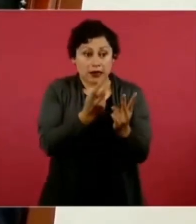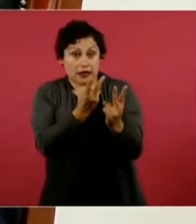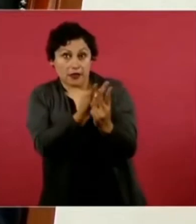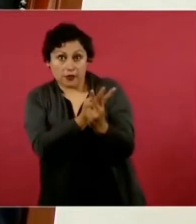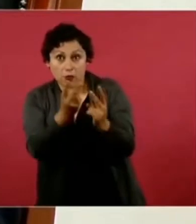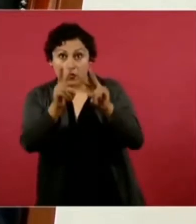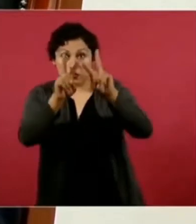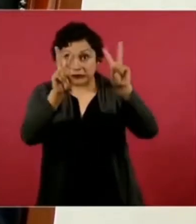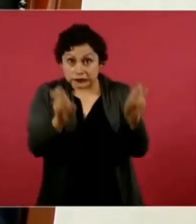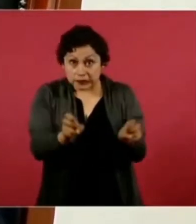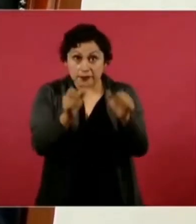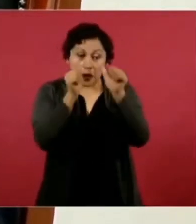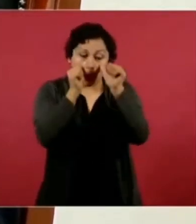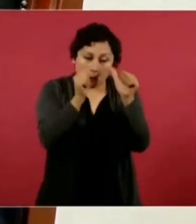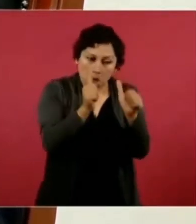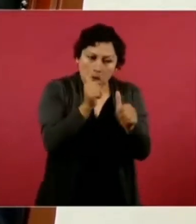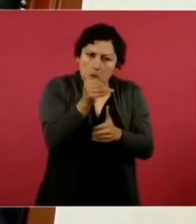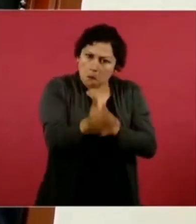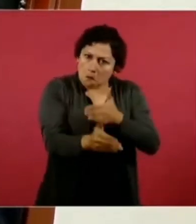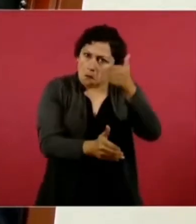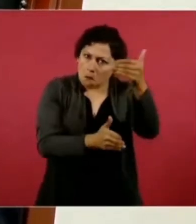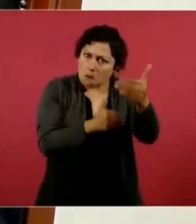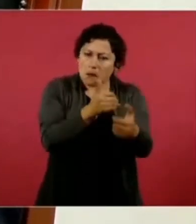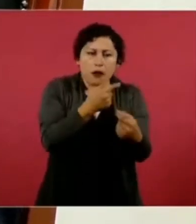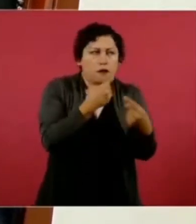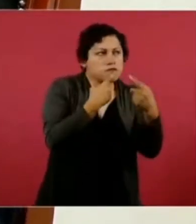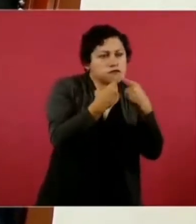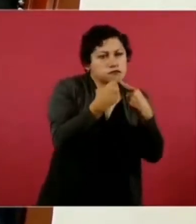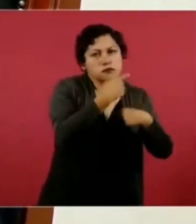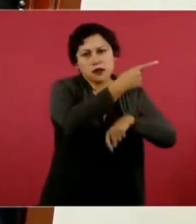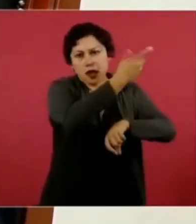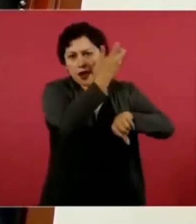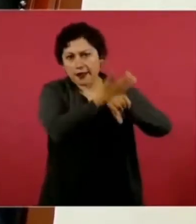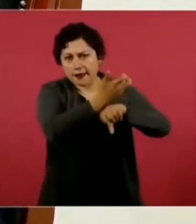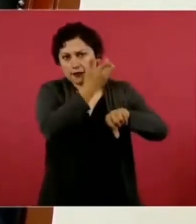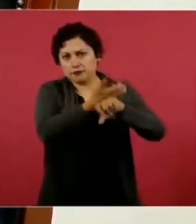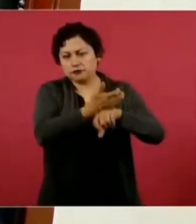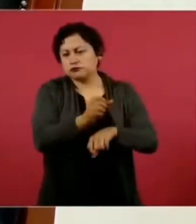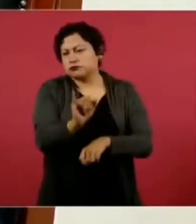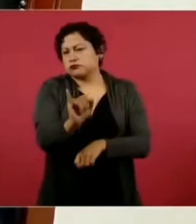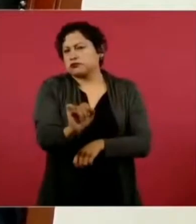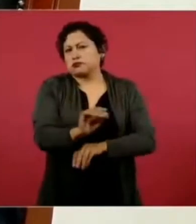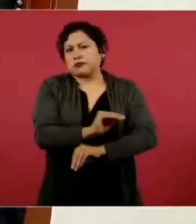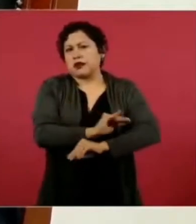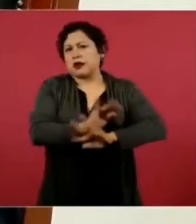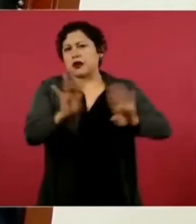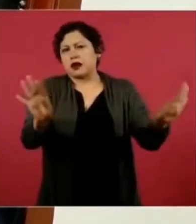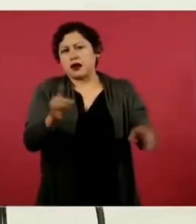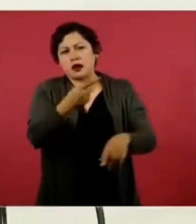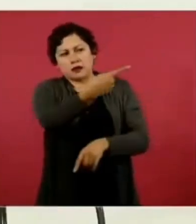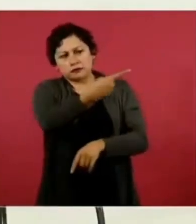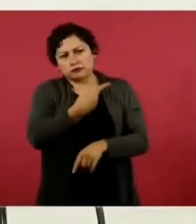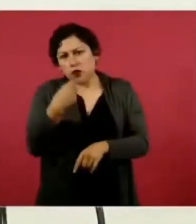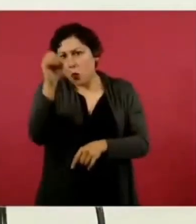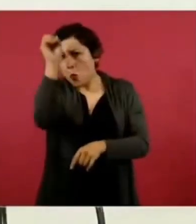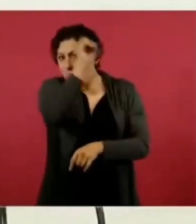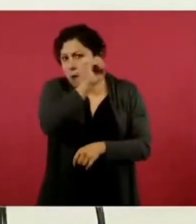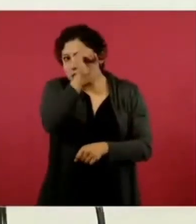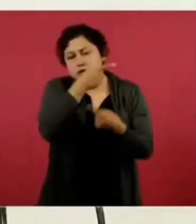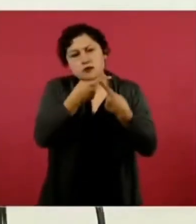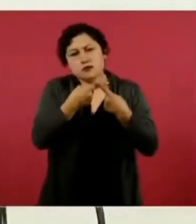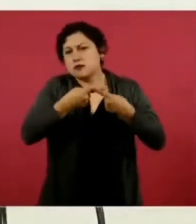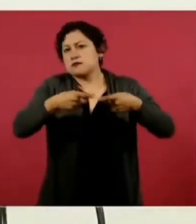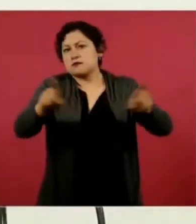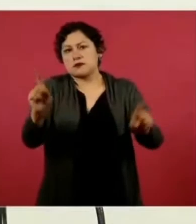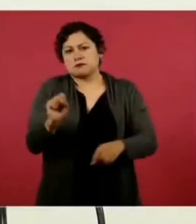es buena la migración en con Estados Unidos, tenemos diferencias, porque somos países